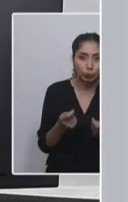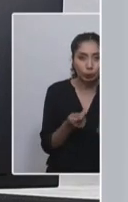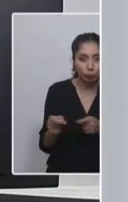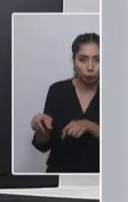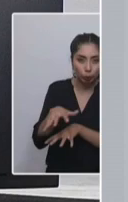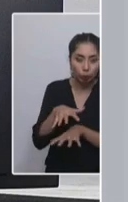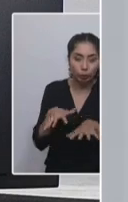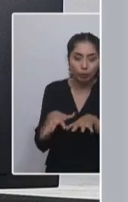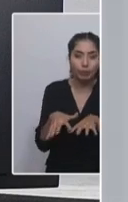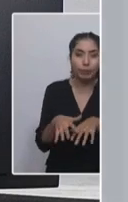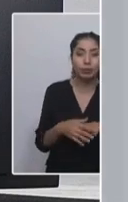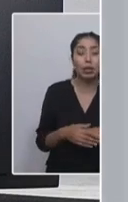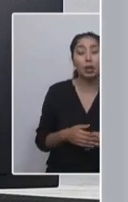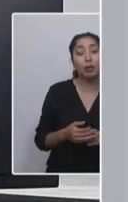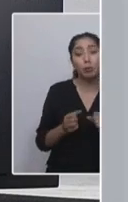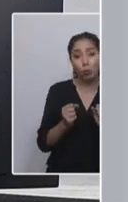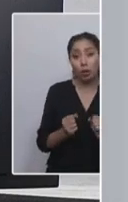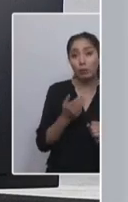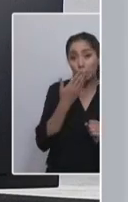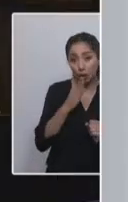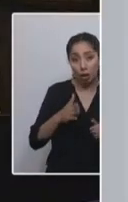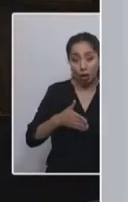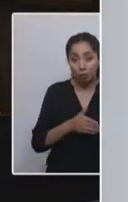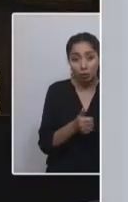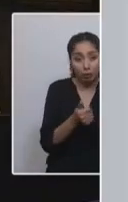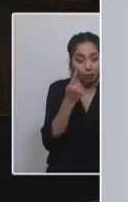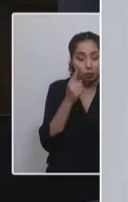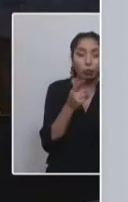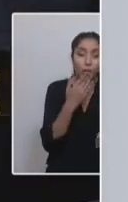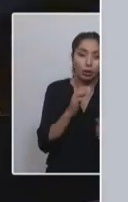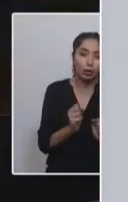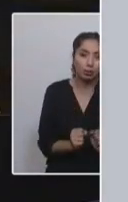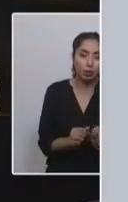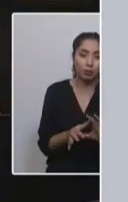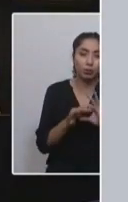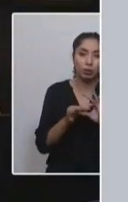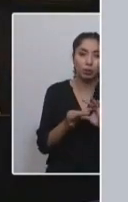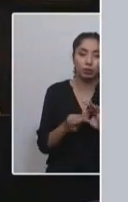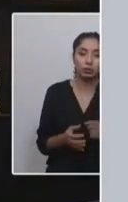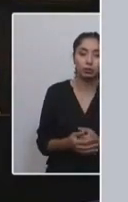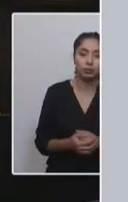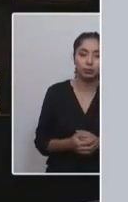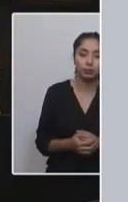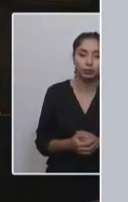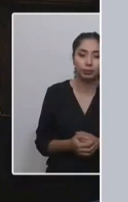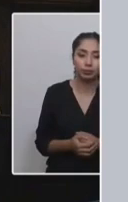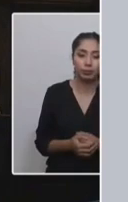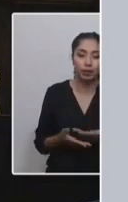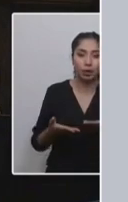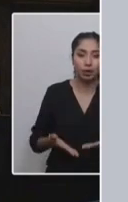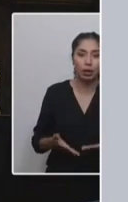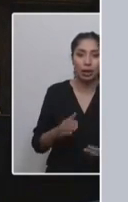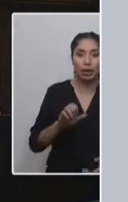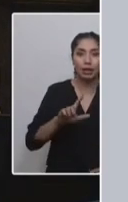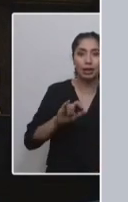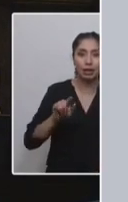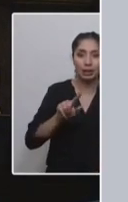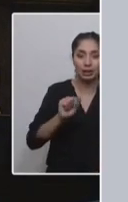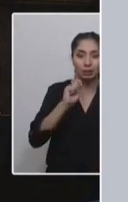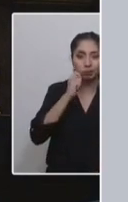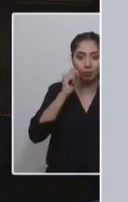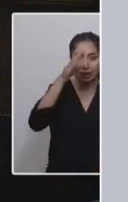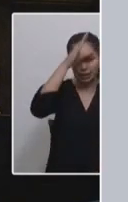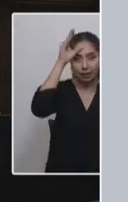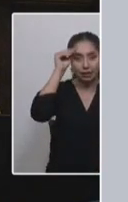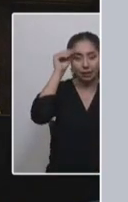principios que permitan la colaboración clara entre las distintas regiones y la transición de un modelo a otro. Ahí claramente la constitución